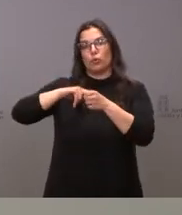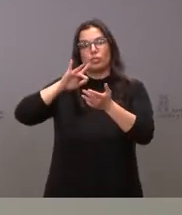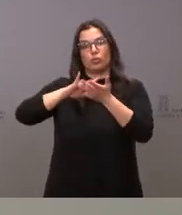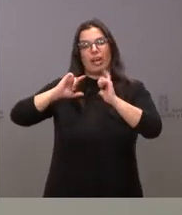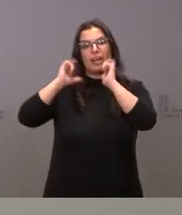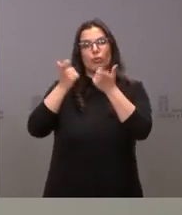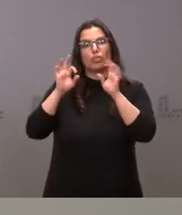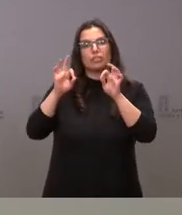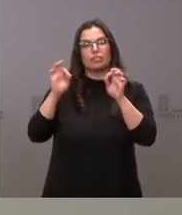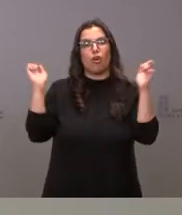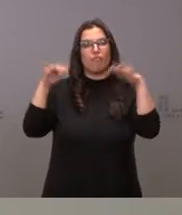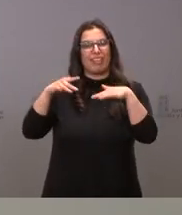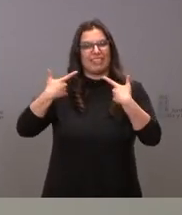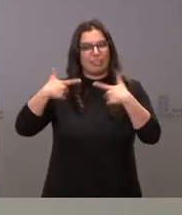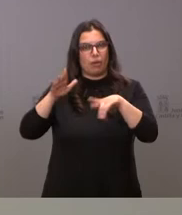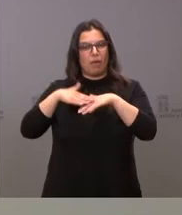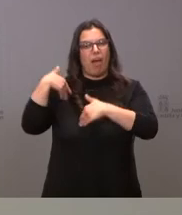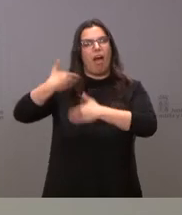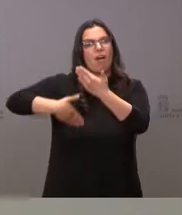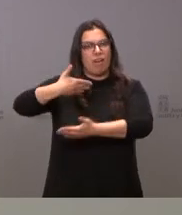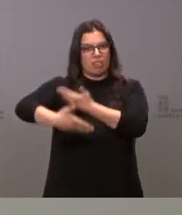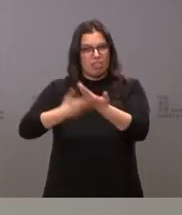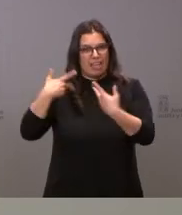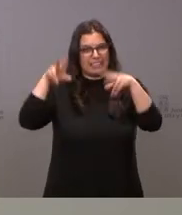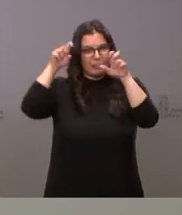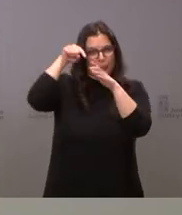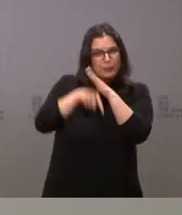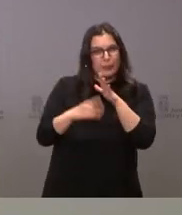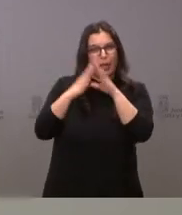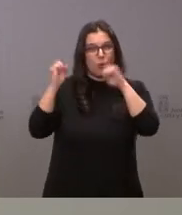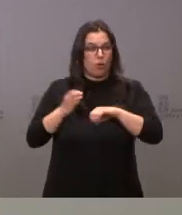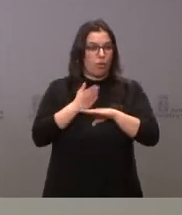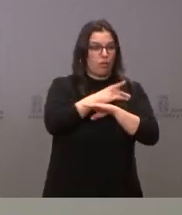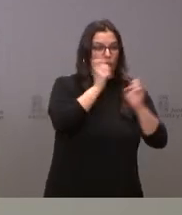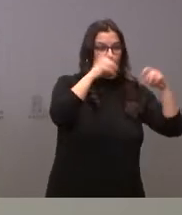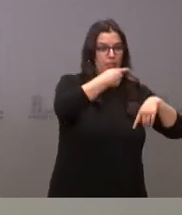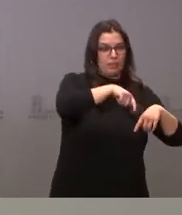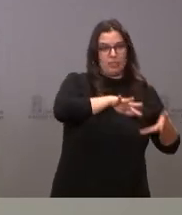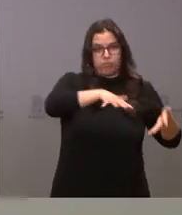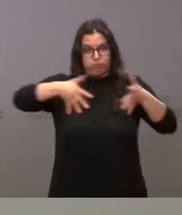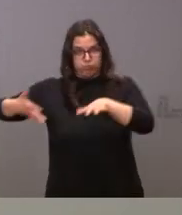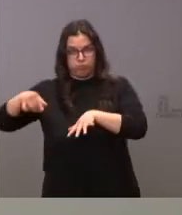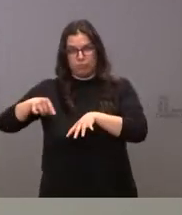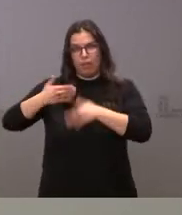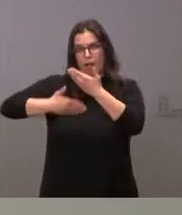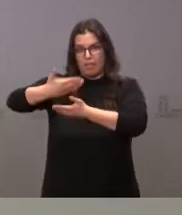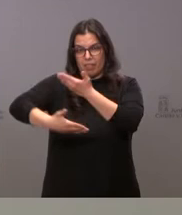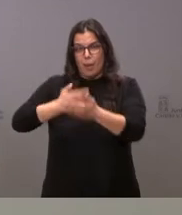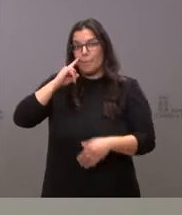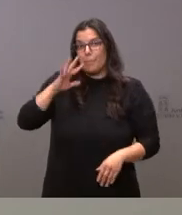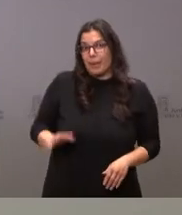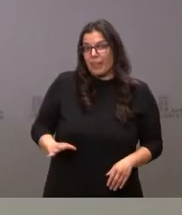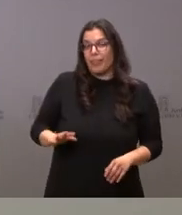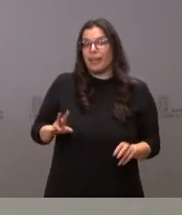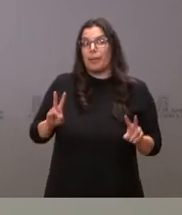sectorial para seguir avanzando en relación con los acuerdos de la conferencia de presidentes y parece que no es una medida que